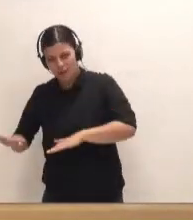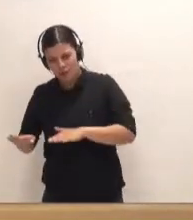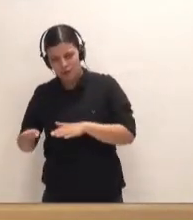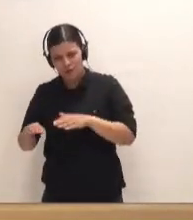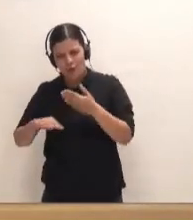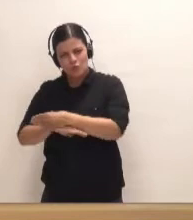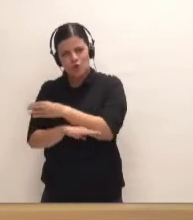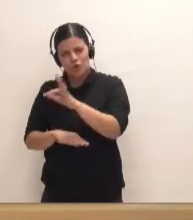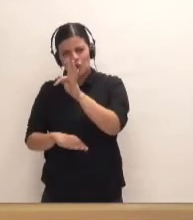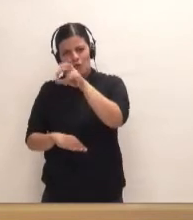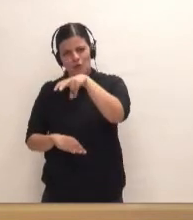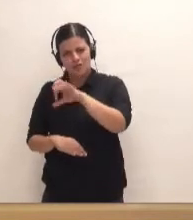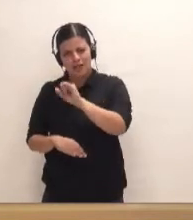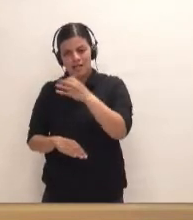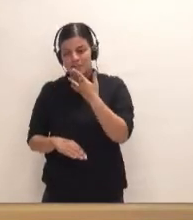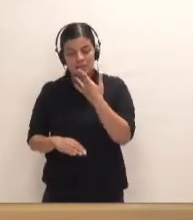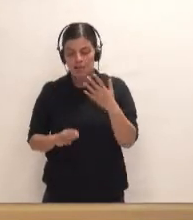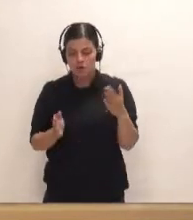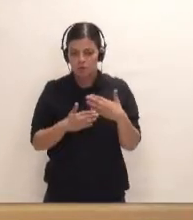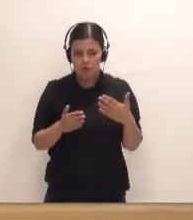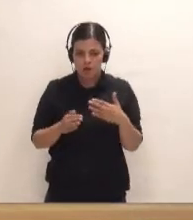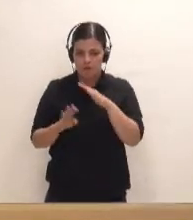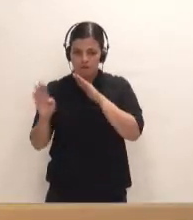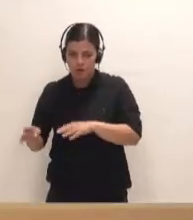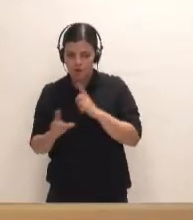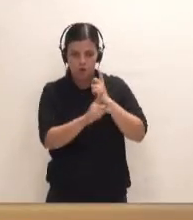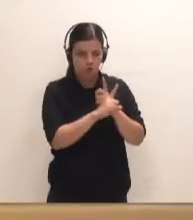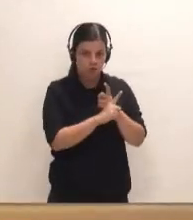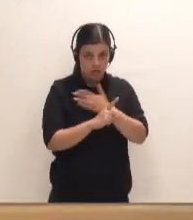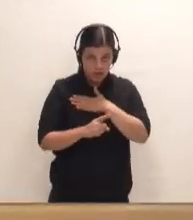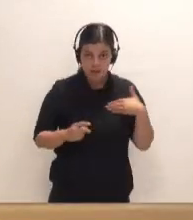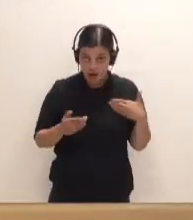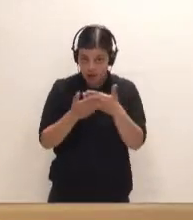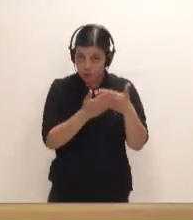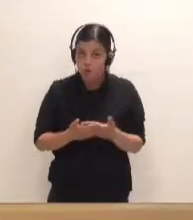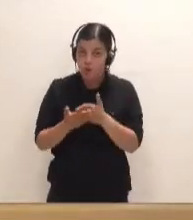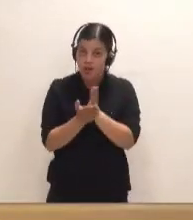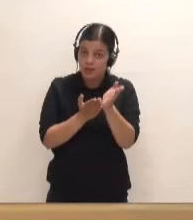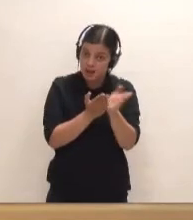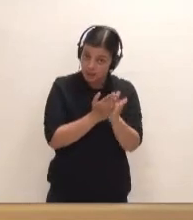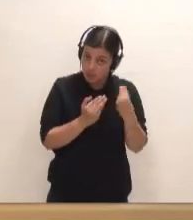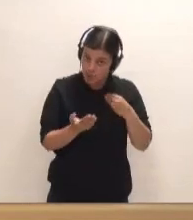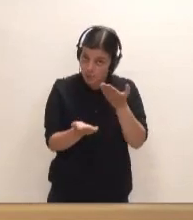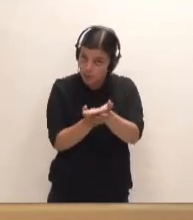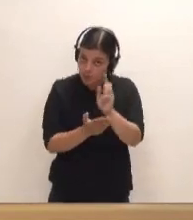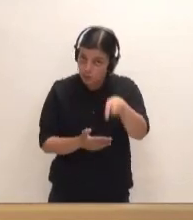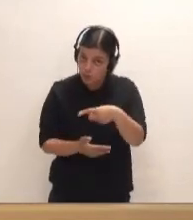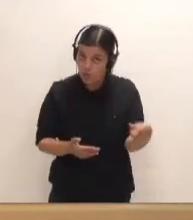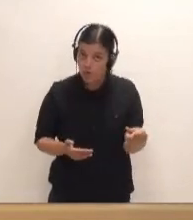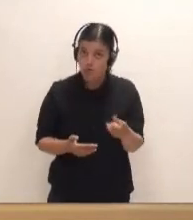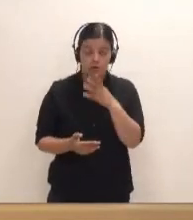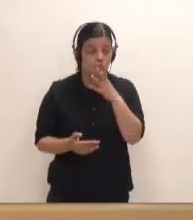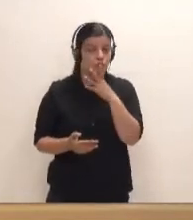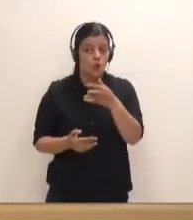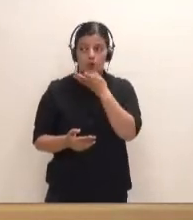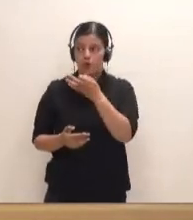¿Usted, si no está a favor o en contra, está a favor de que se haga un estudio de alternativas como estamos proponiendo? Porque al final,